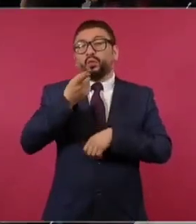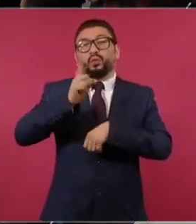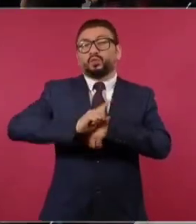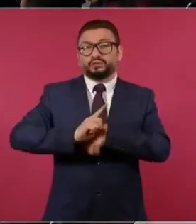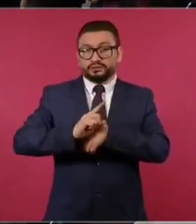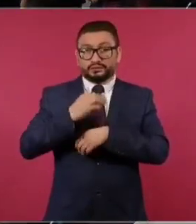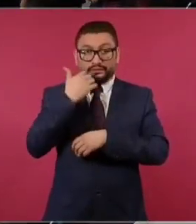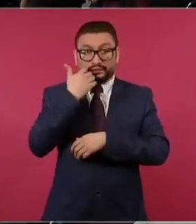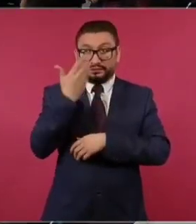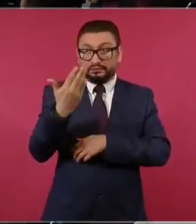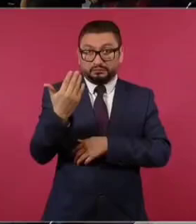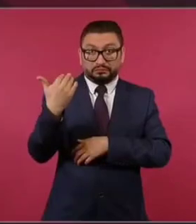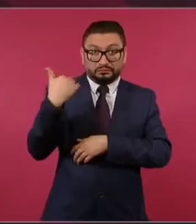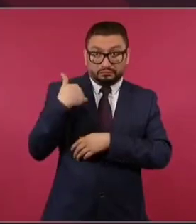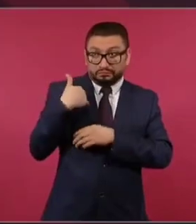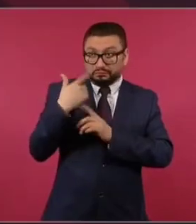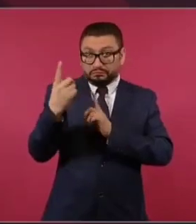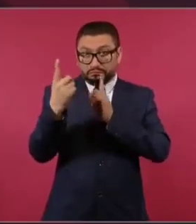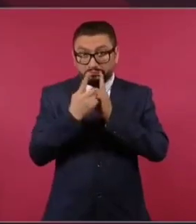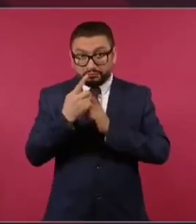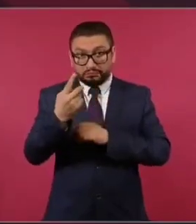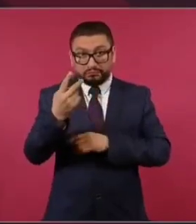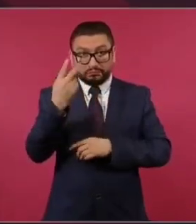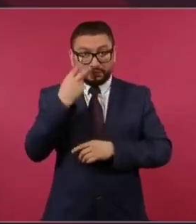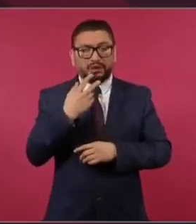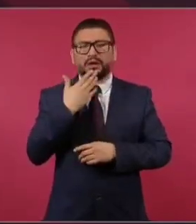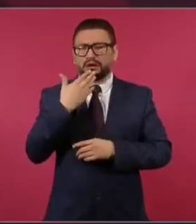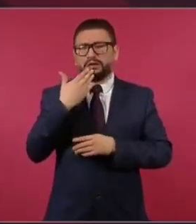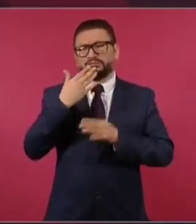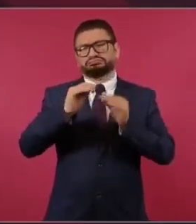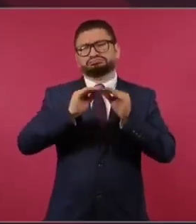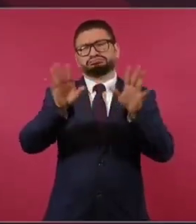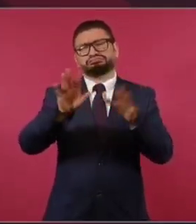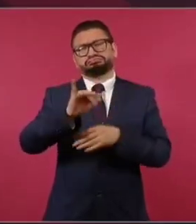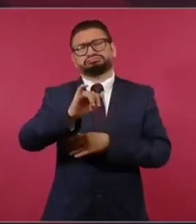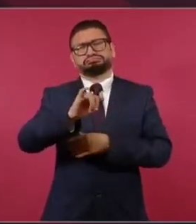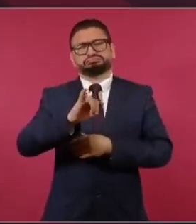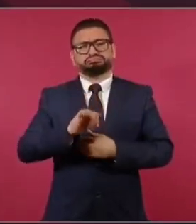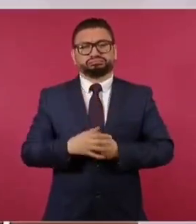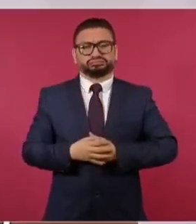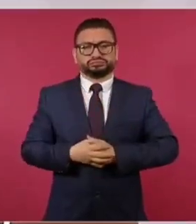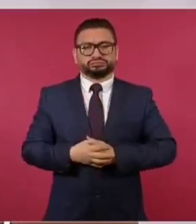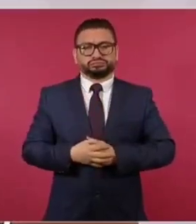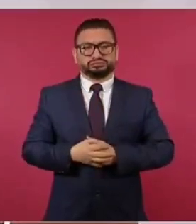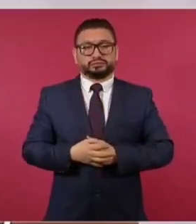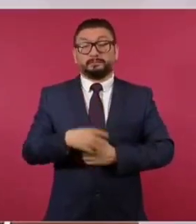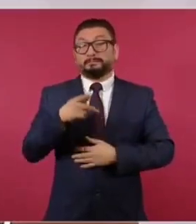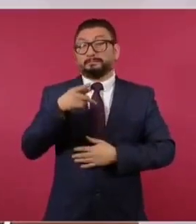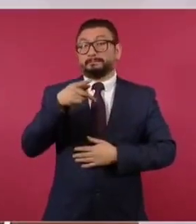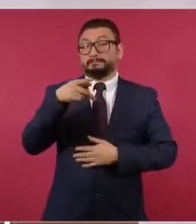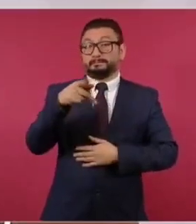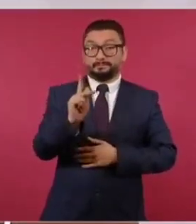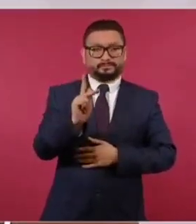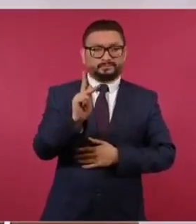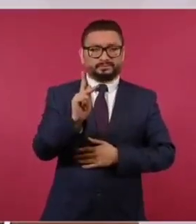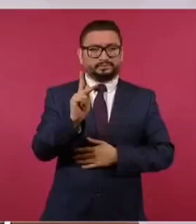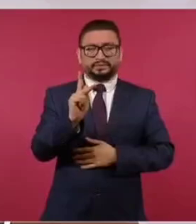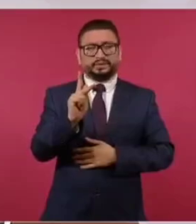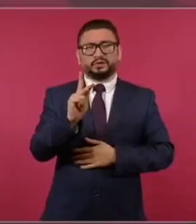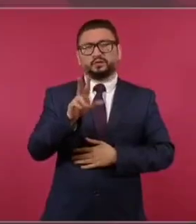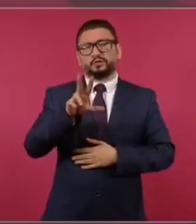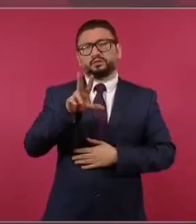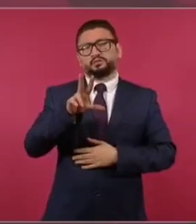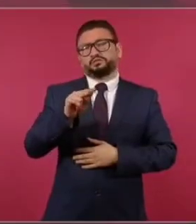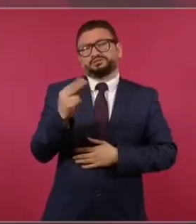claro que la vería, pero no va a hacer falta,